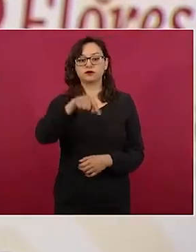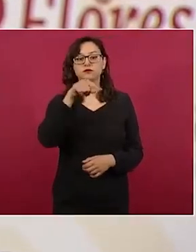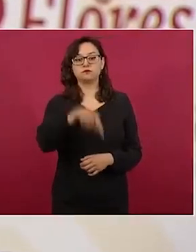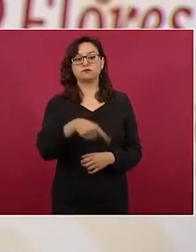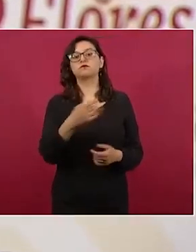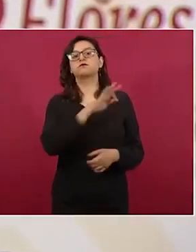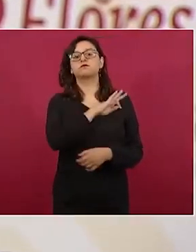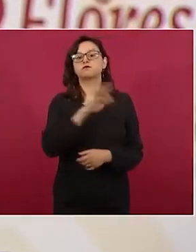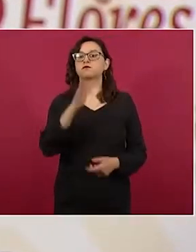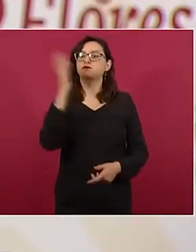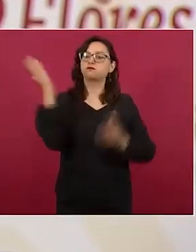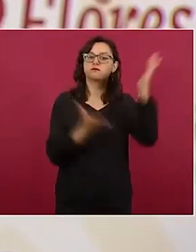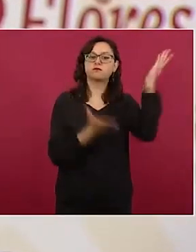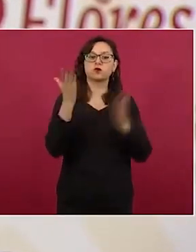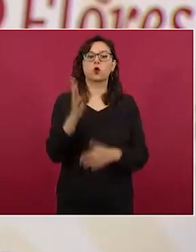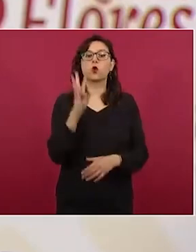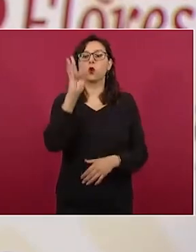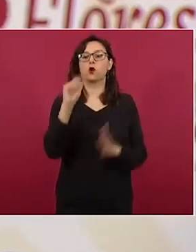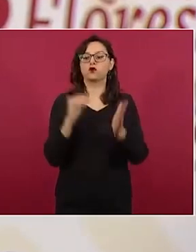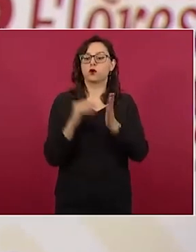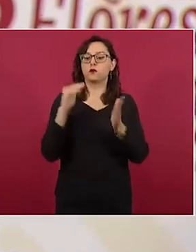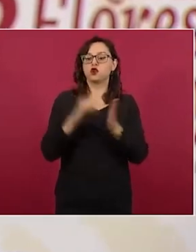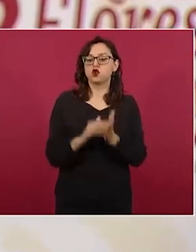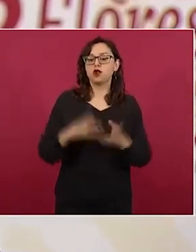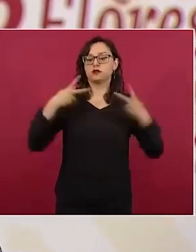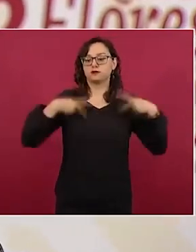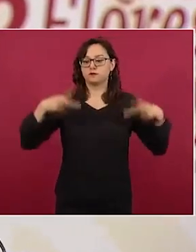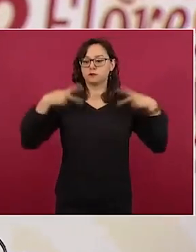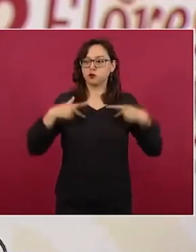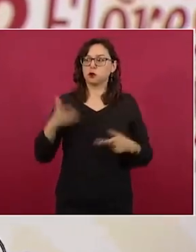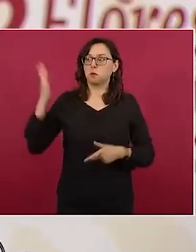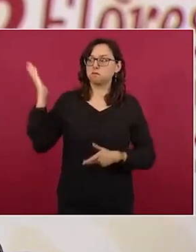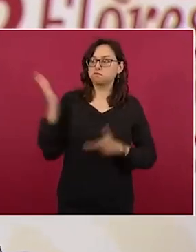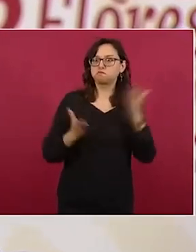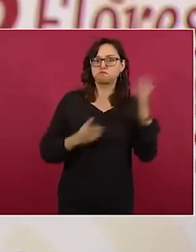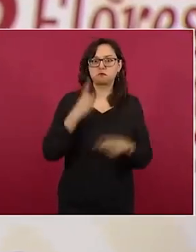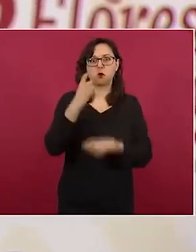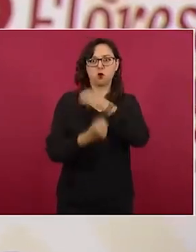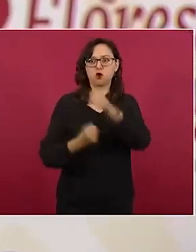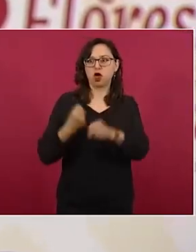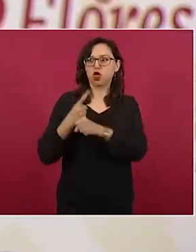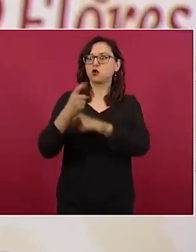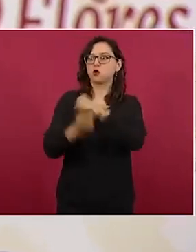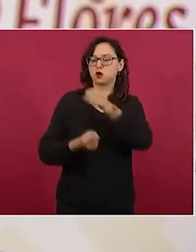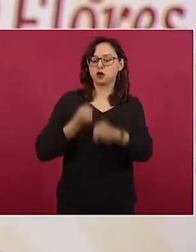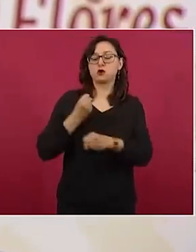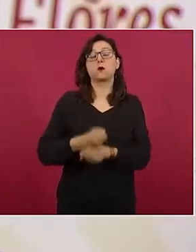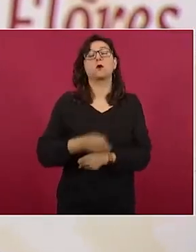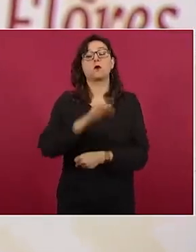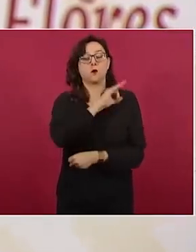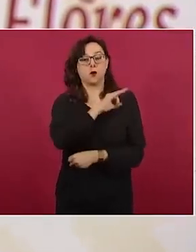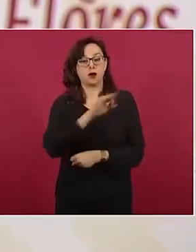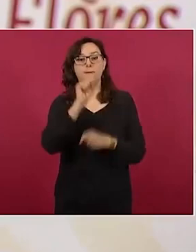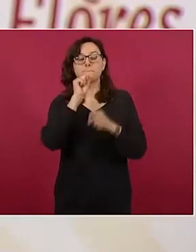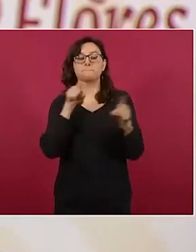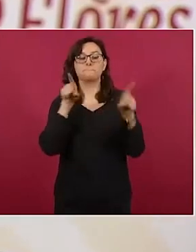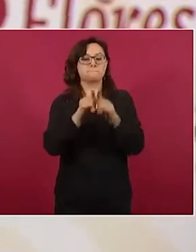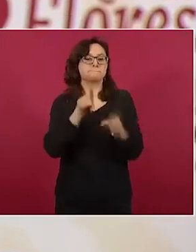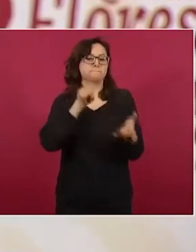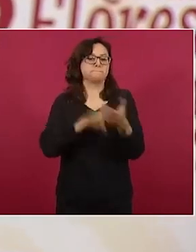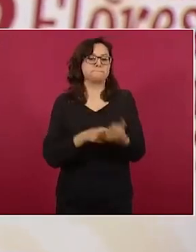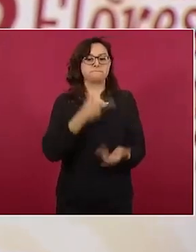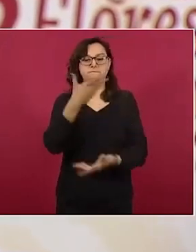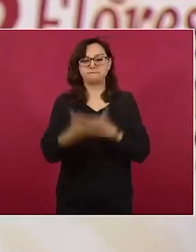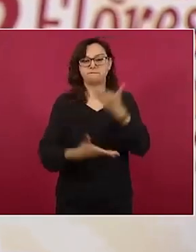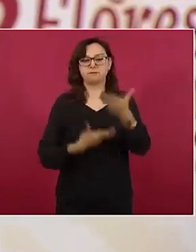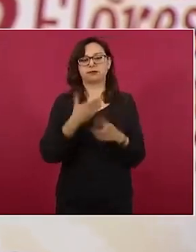anuales. Se convierte realmente en el segundo aeropuerto más grande de la península, además de ofrecer una alta gama de servicios aeroportuarios.